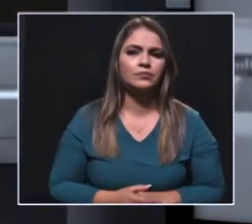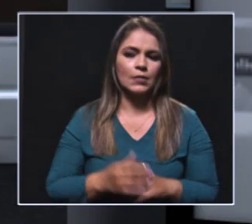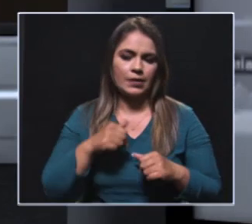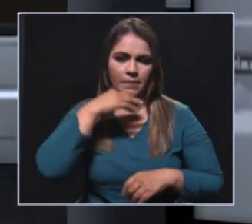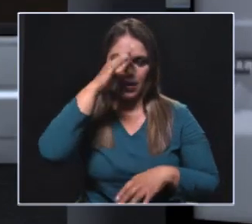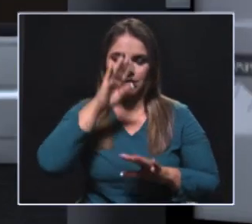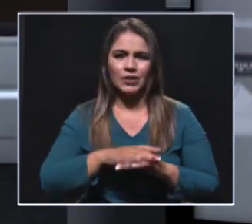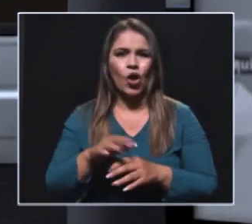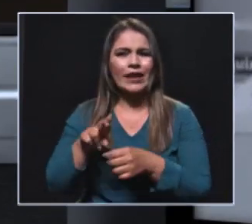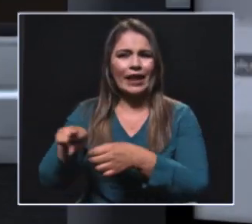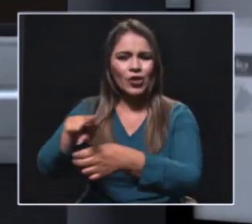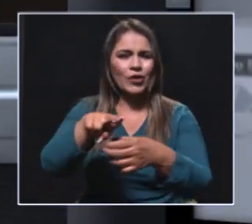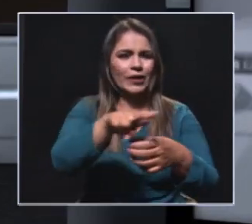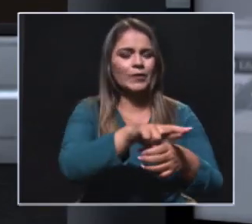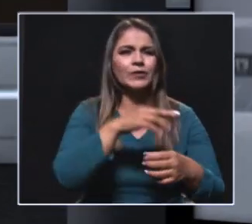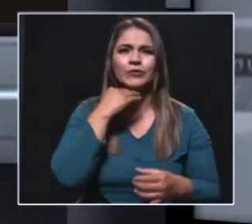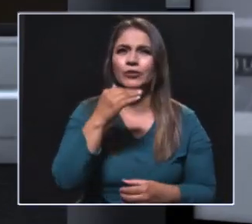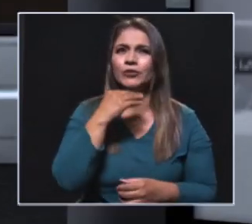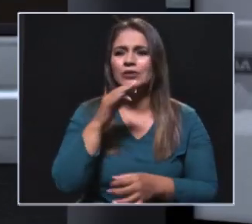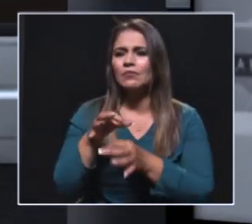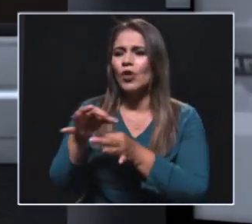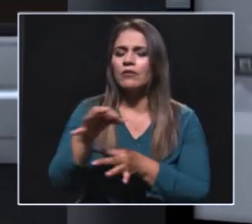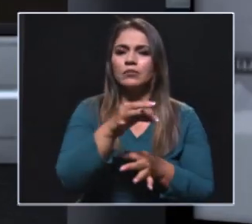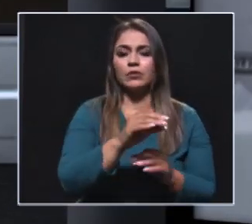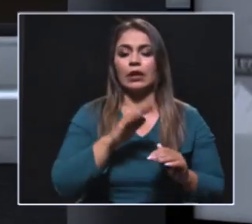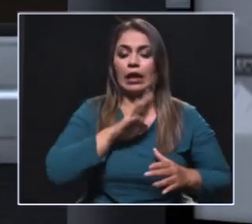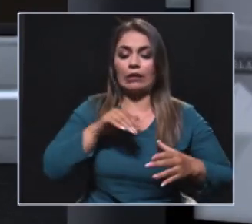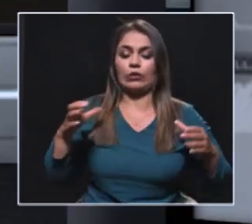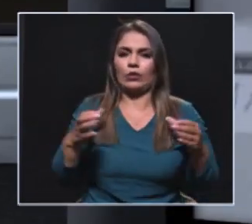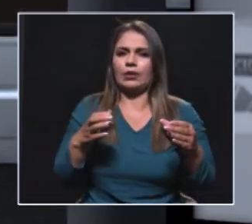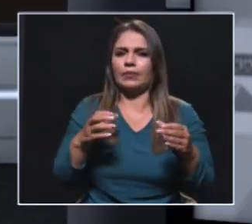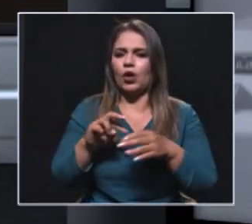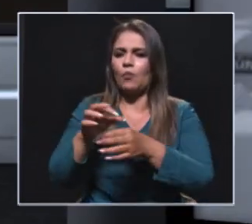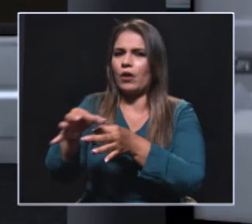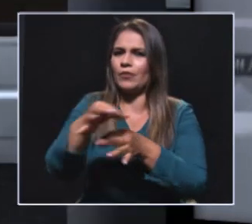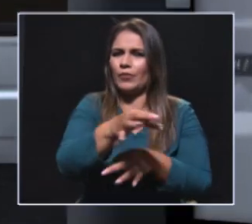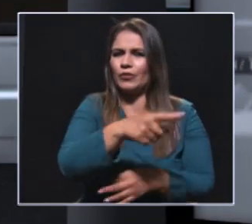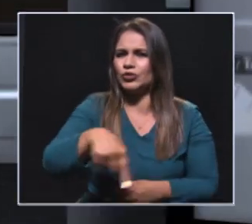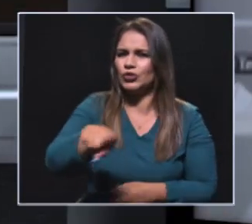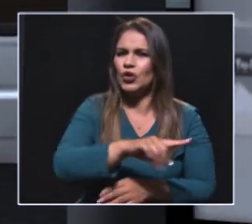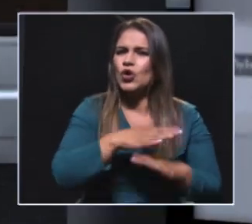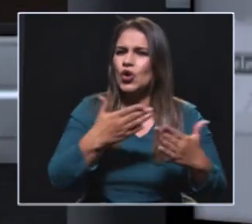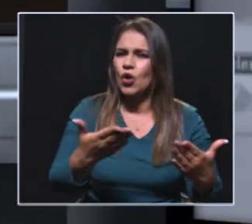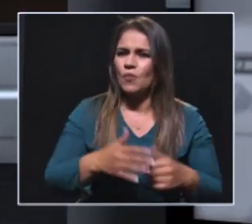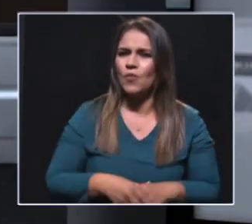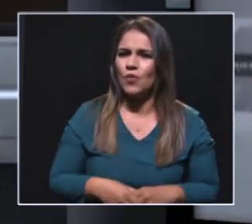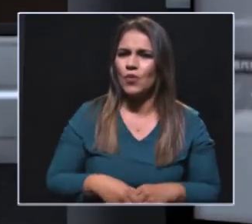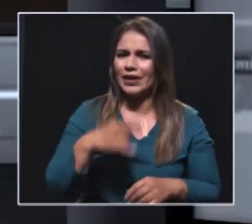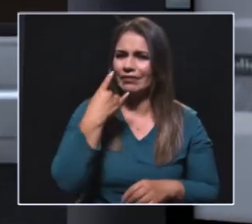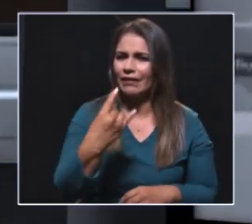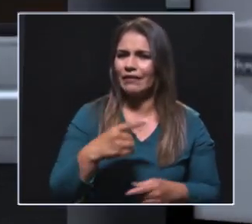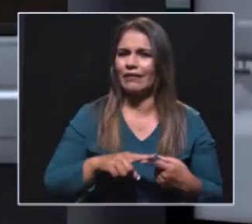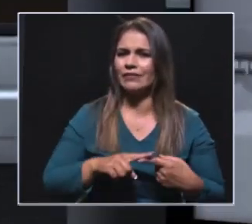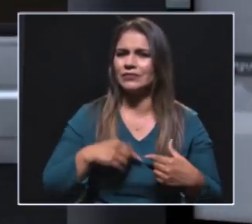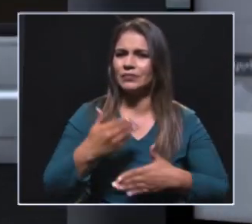porque uno tiene la impresión de que el Valle de Aburrá concentra el poder de Antioquia. ¿Cómo es el interés en otras regiones del departamento? ¿Cómo se